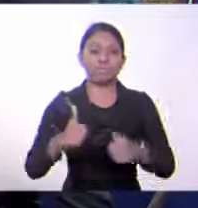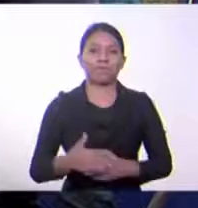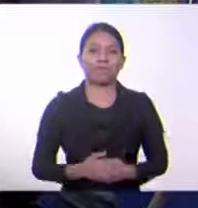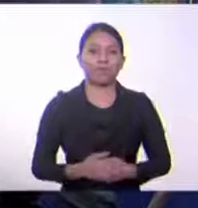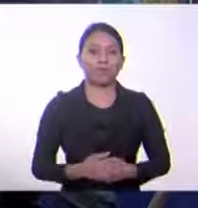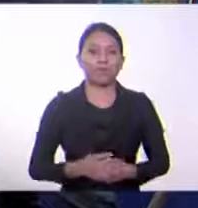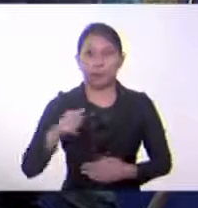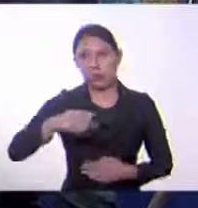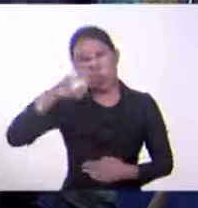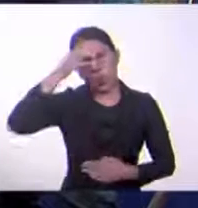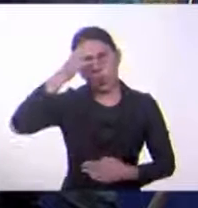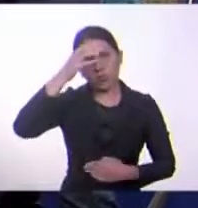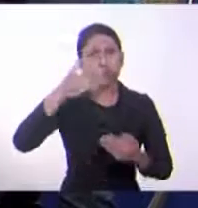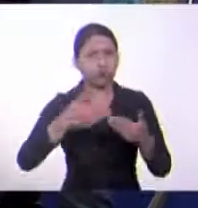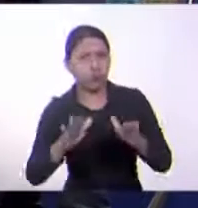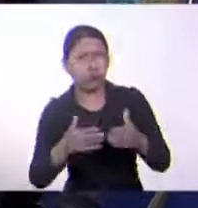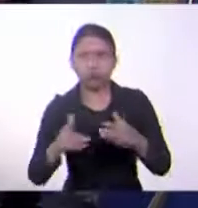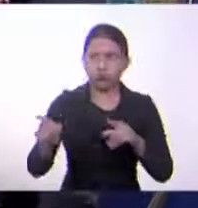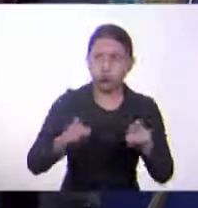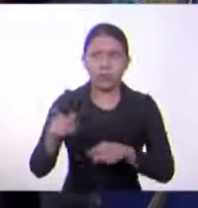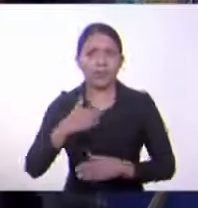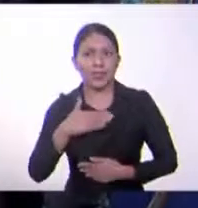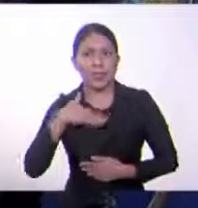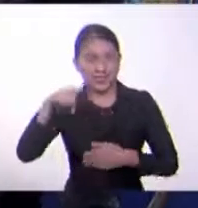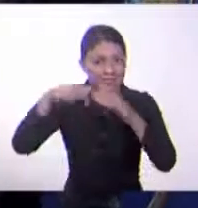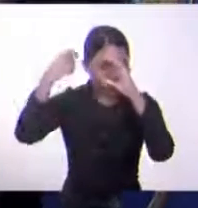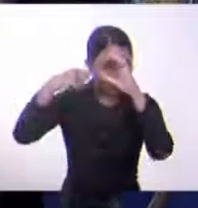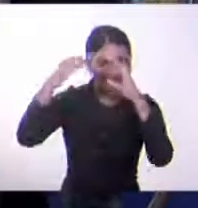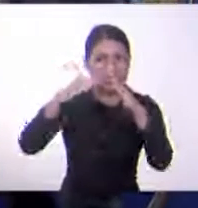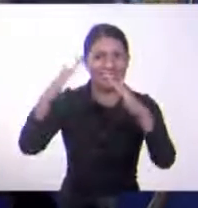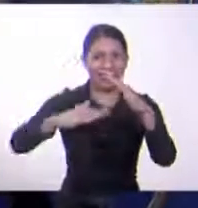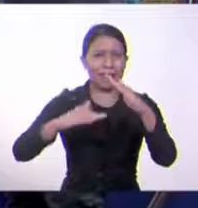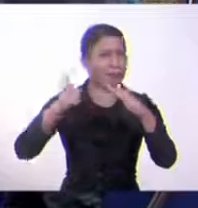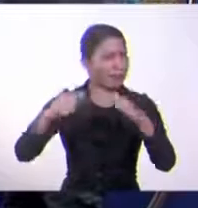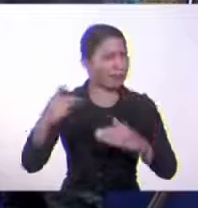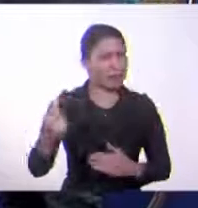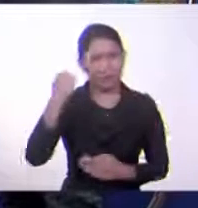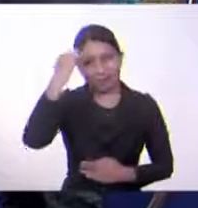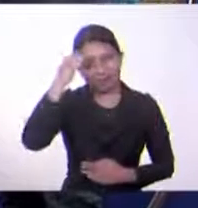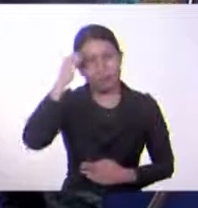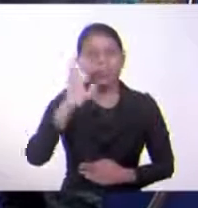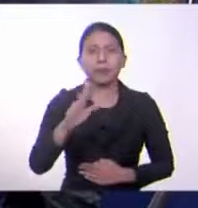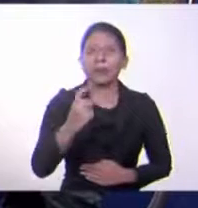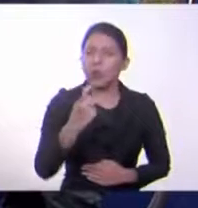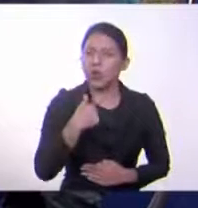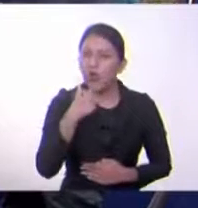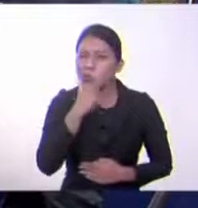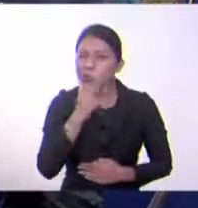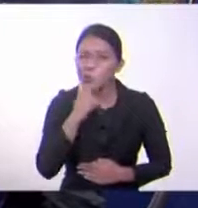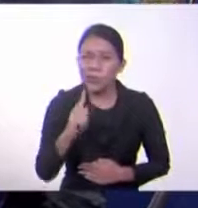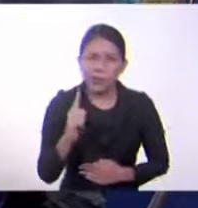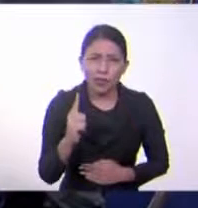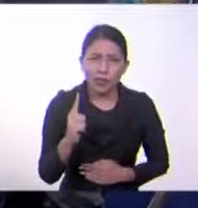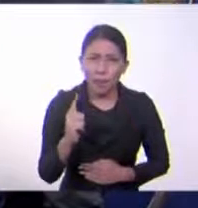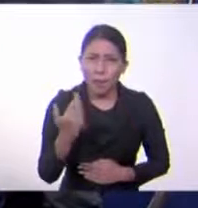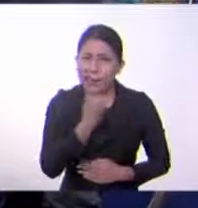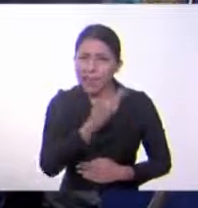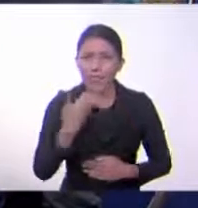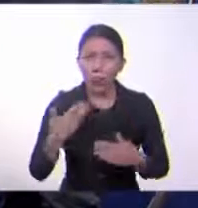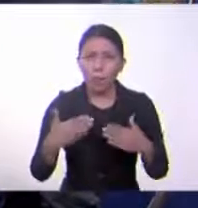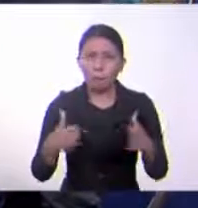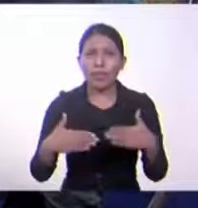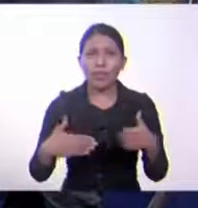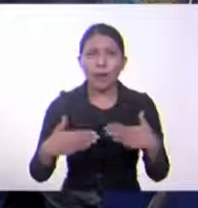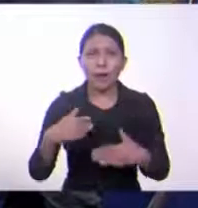interdisciplinario que tenemos en esta franja educativa Aprendamos en Casa. Alba, solo me resta una duda y es qué pasa con Panamá y